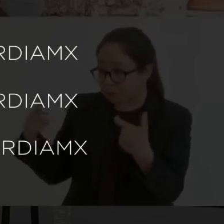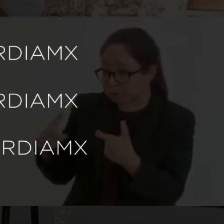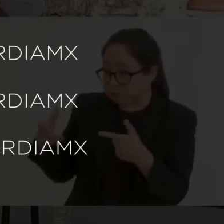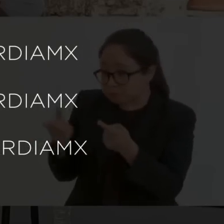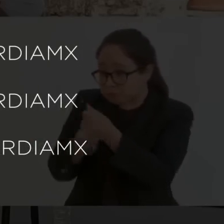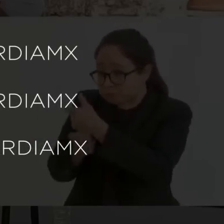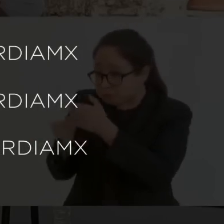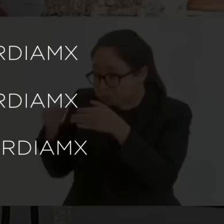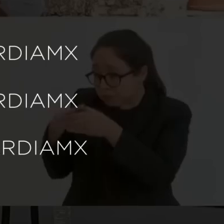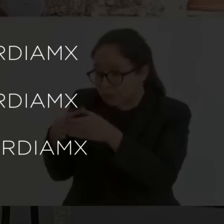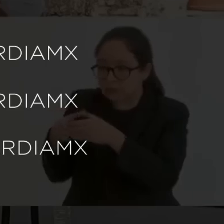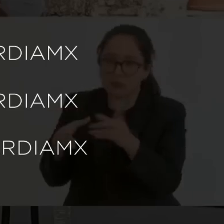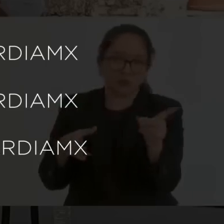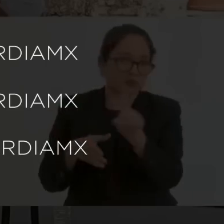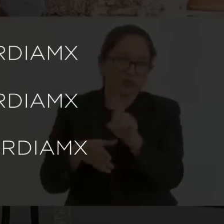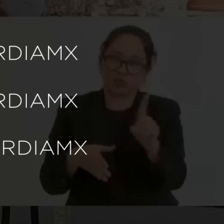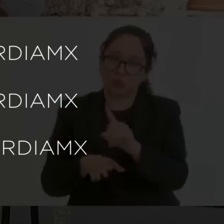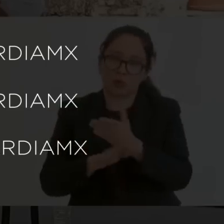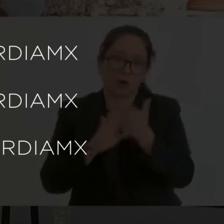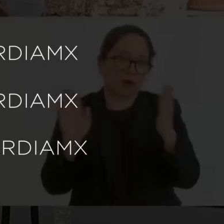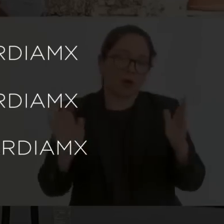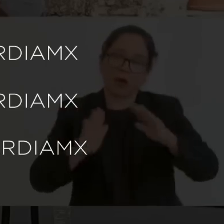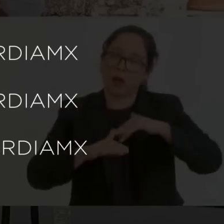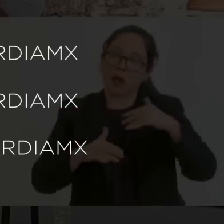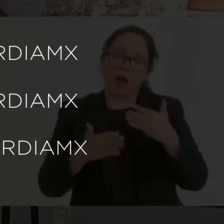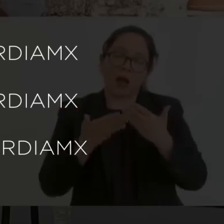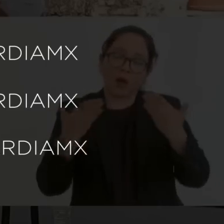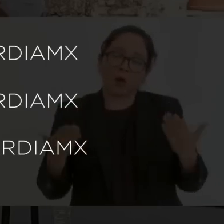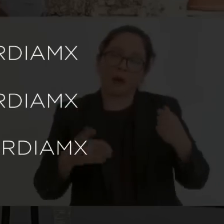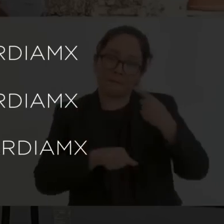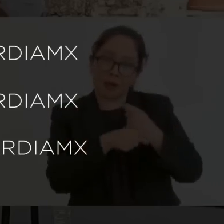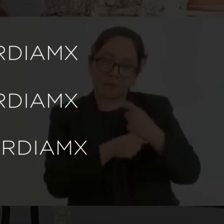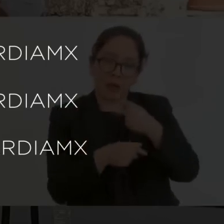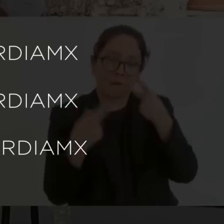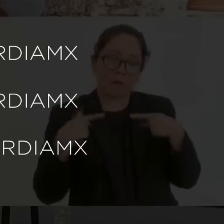aquí se ha dicho, por el bien de todos, primero los pobres.